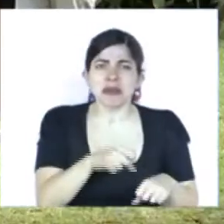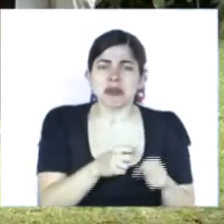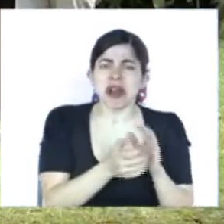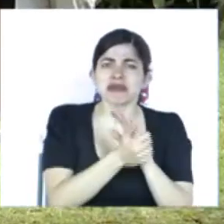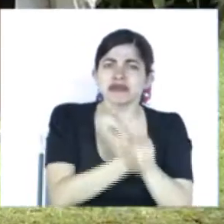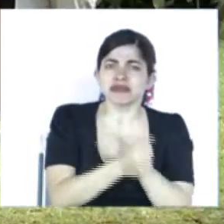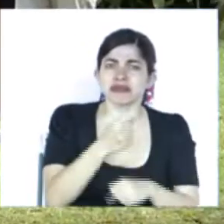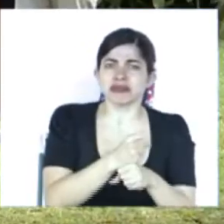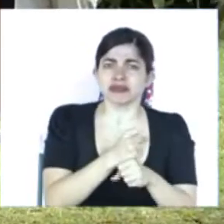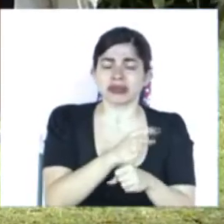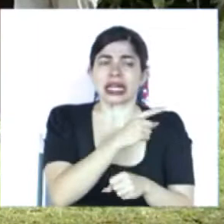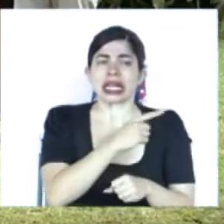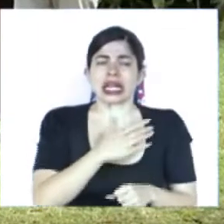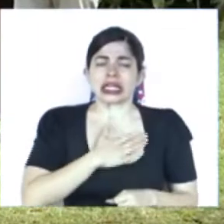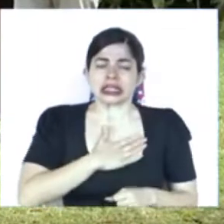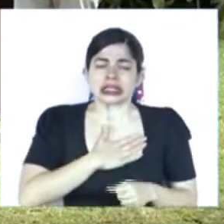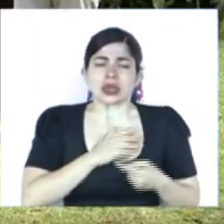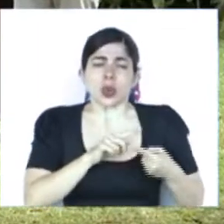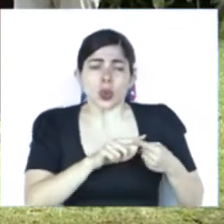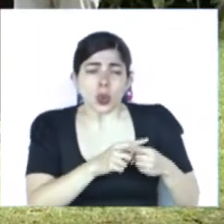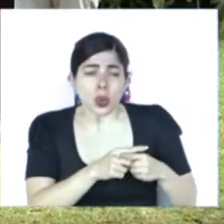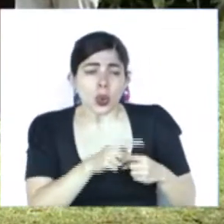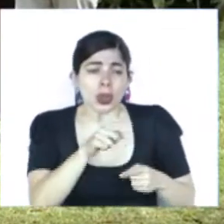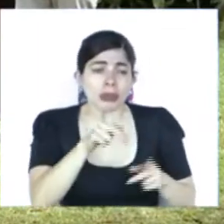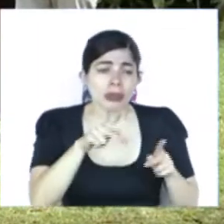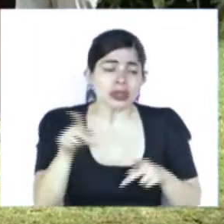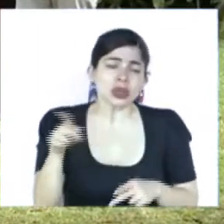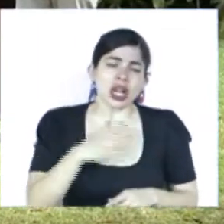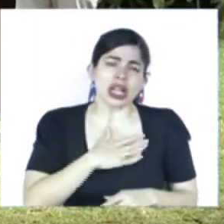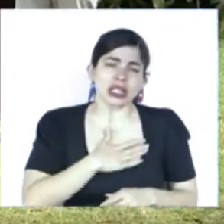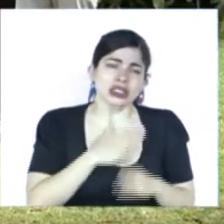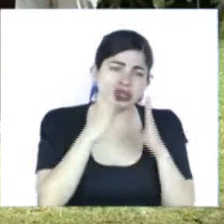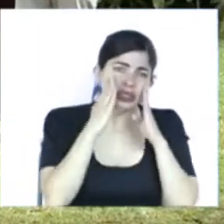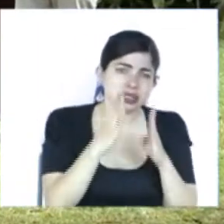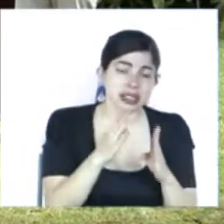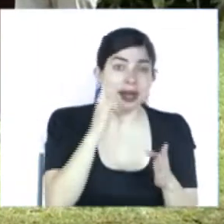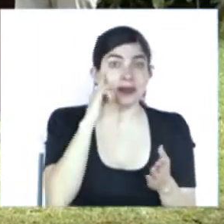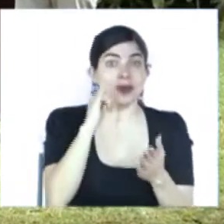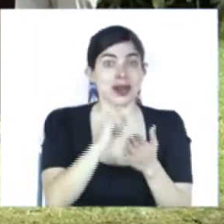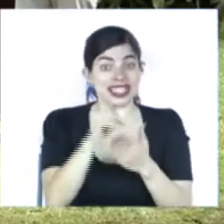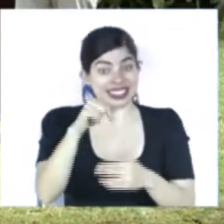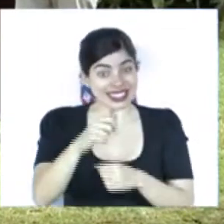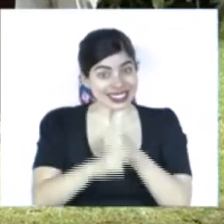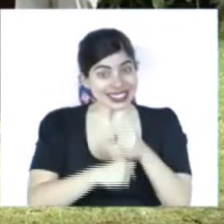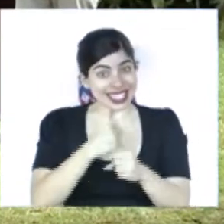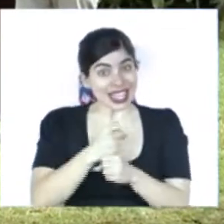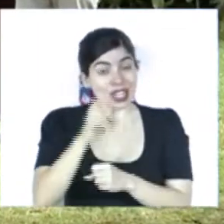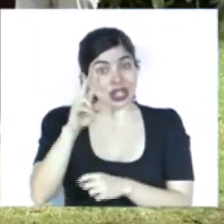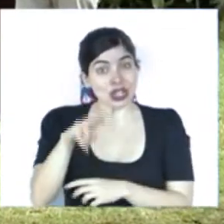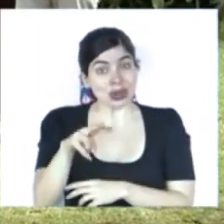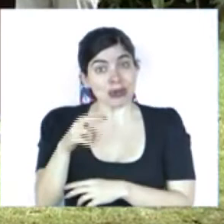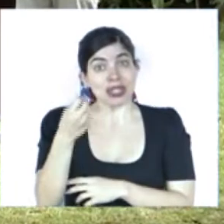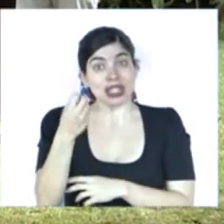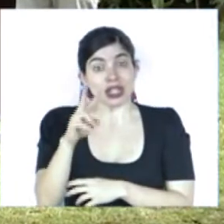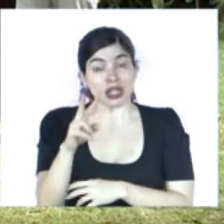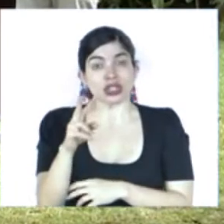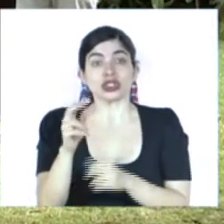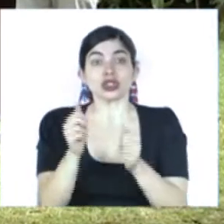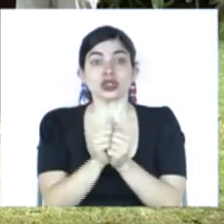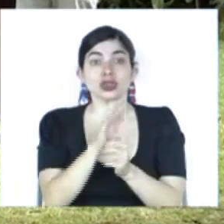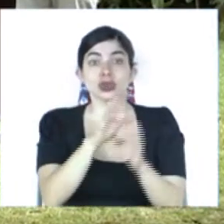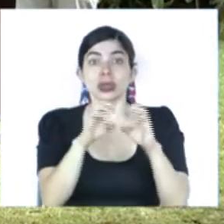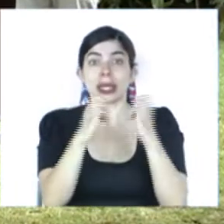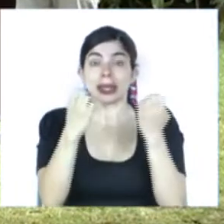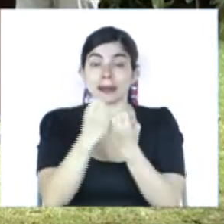es un trabajador sensible ante el dolor y la necesidad de las personas, lo que le ha valido en este año 2012 para asumir junto con su